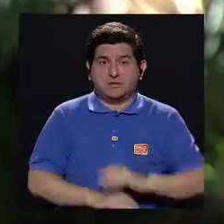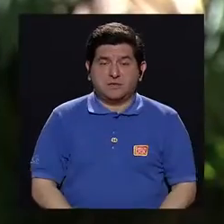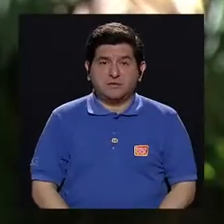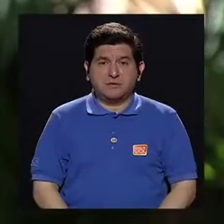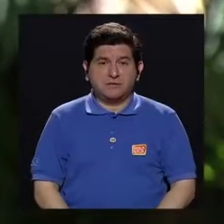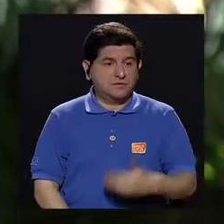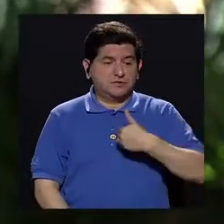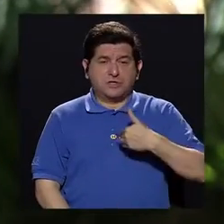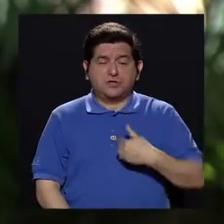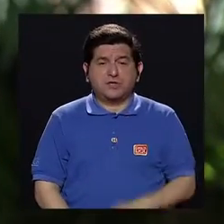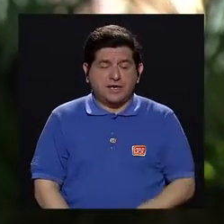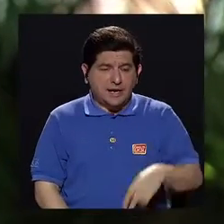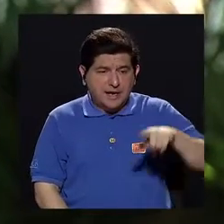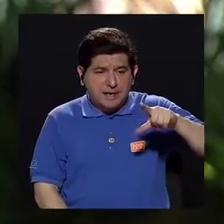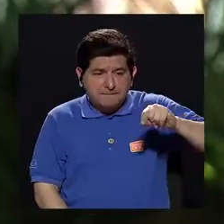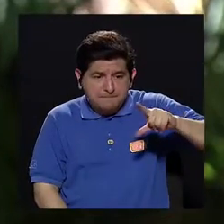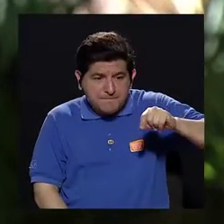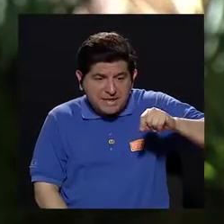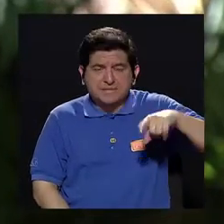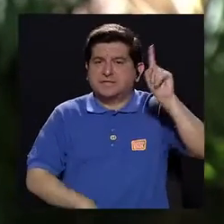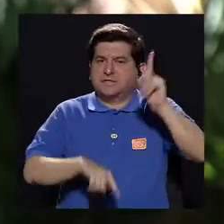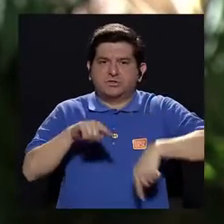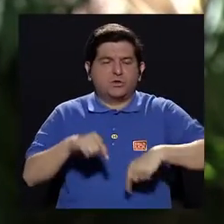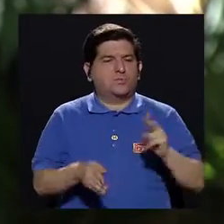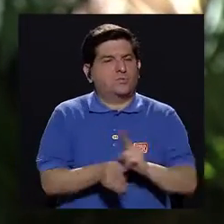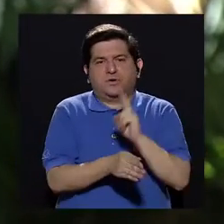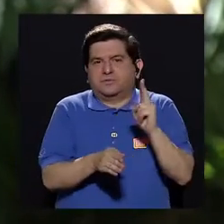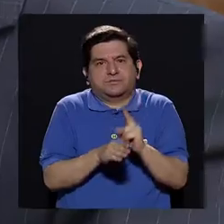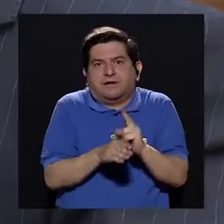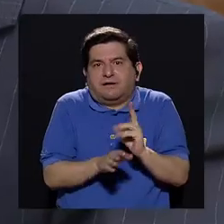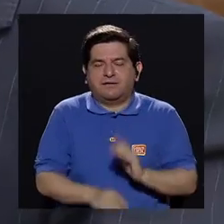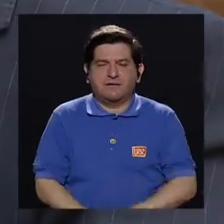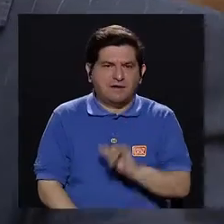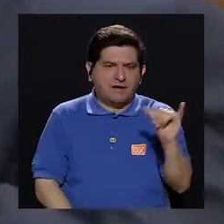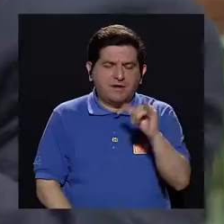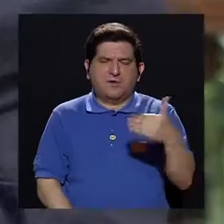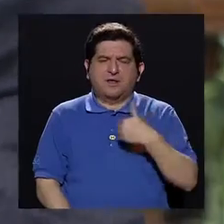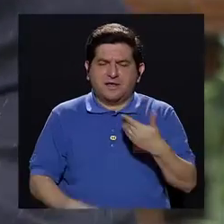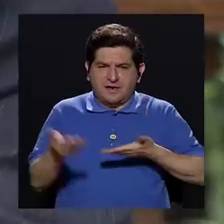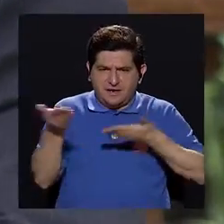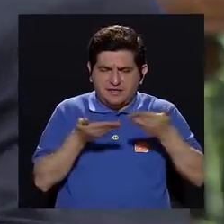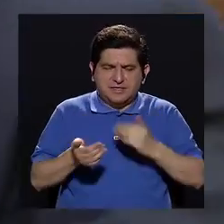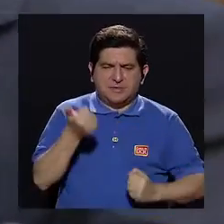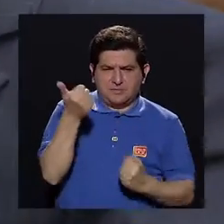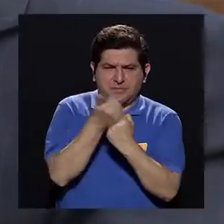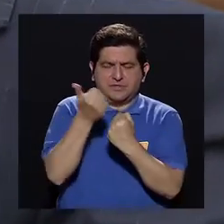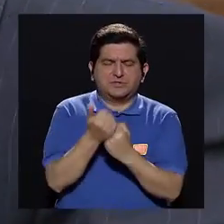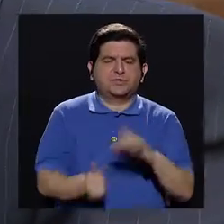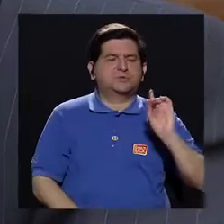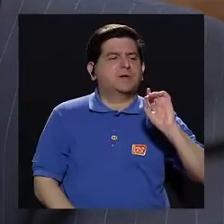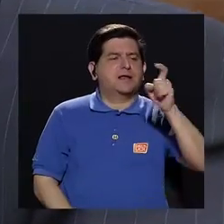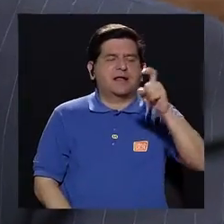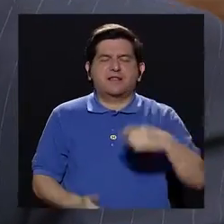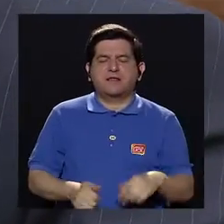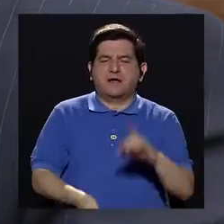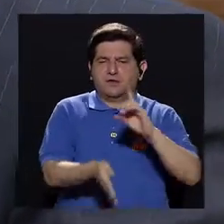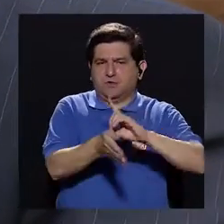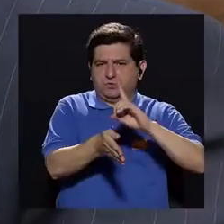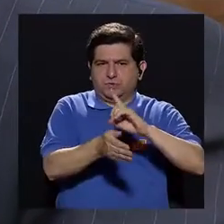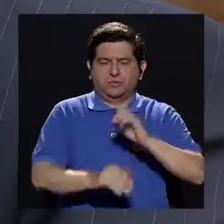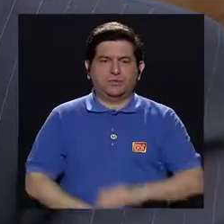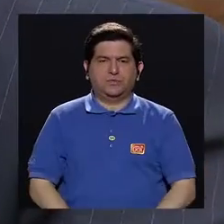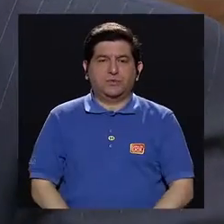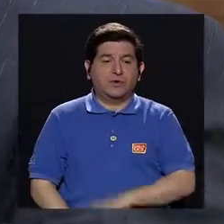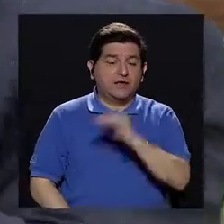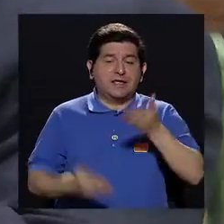Es decir, si no tenemos pinzas oportunamente, no se podrían usar. También tenemos servicios de apoyo al diagnóstico médico y